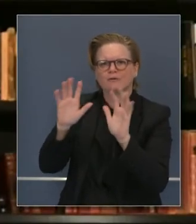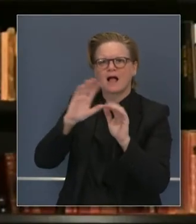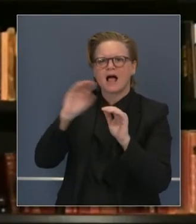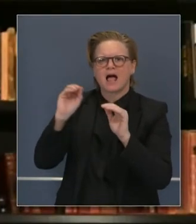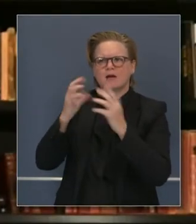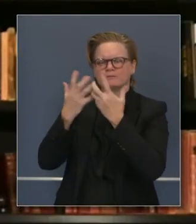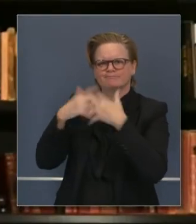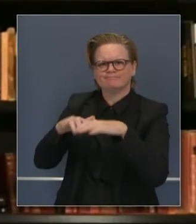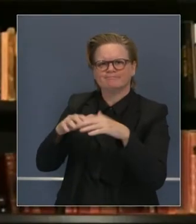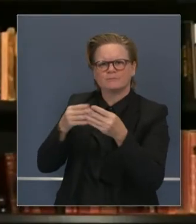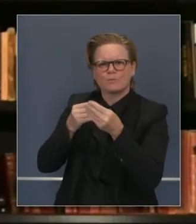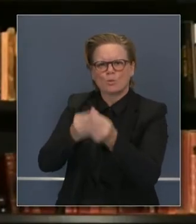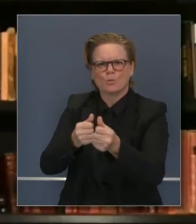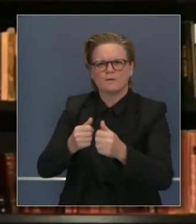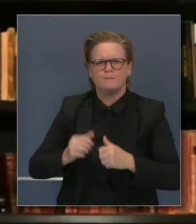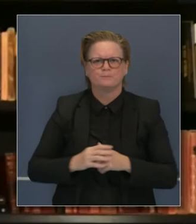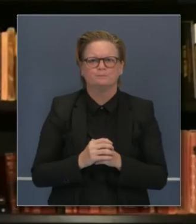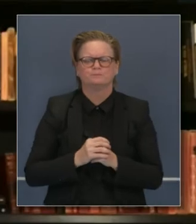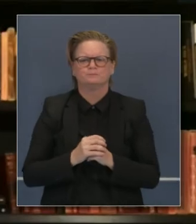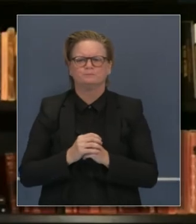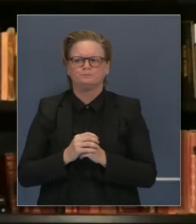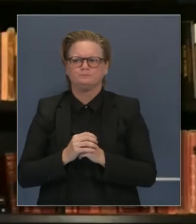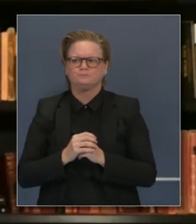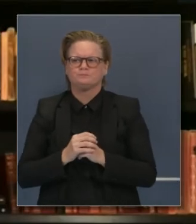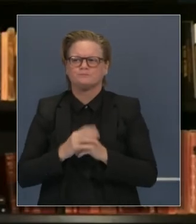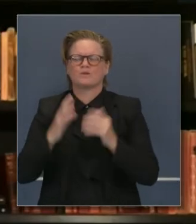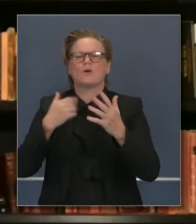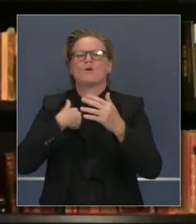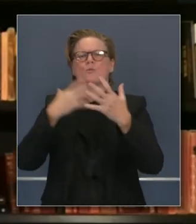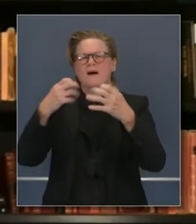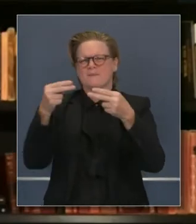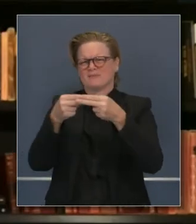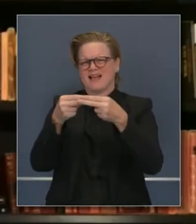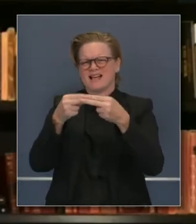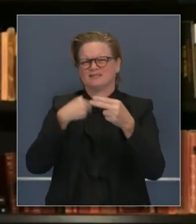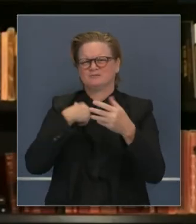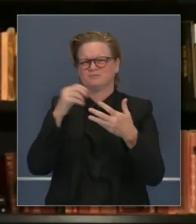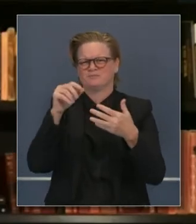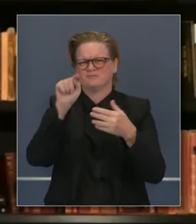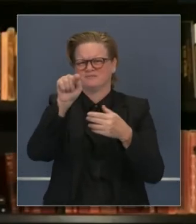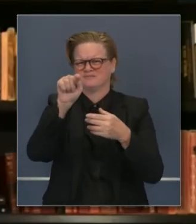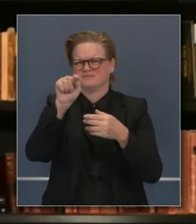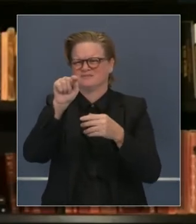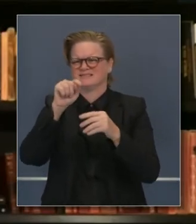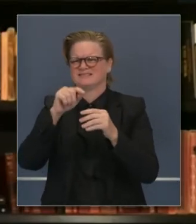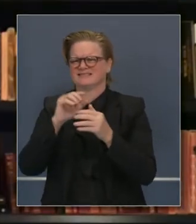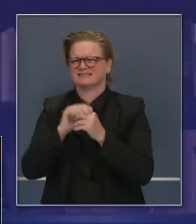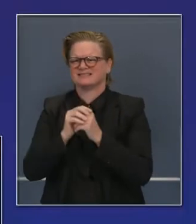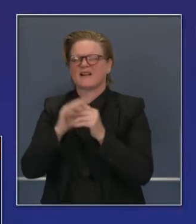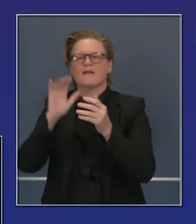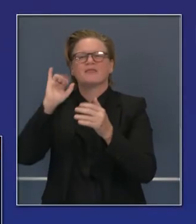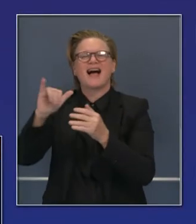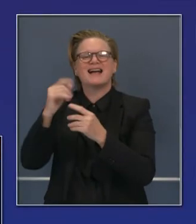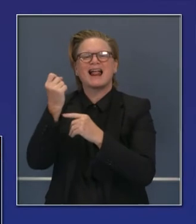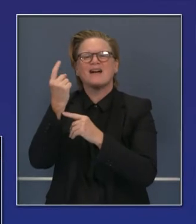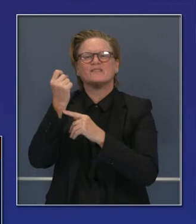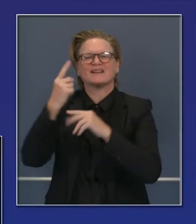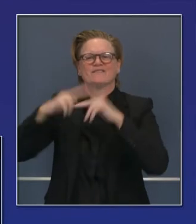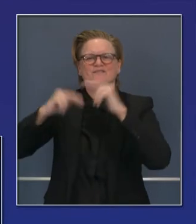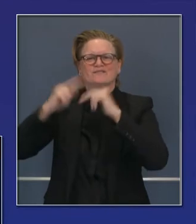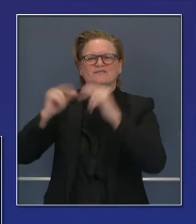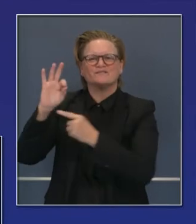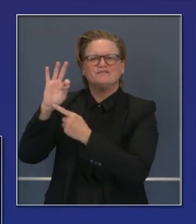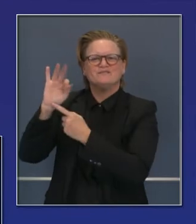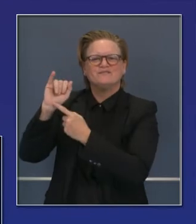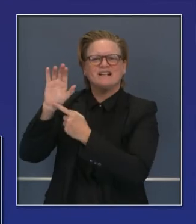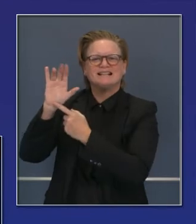Sí, un recordatorio también. Si pudiera volver a la transparencia sobre las instalaciones listas para recibir pacientes